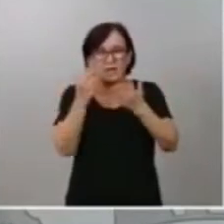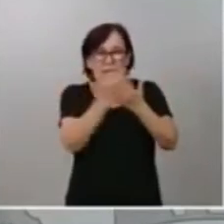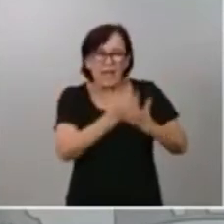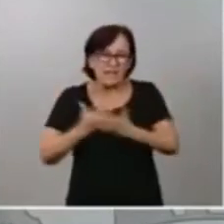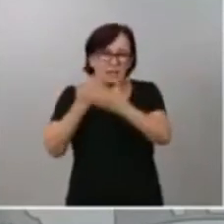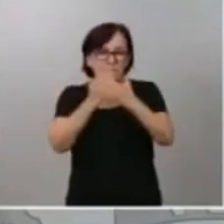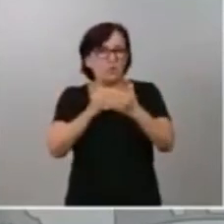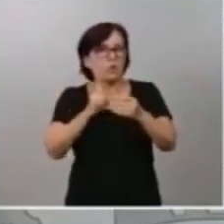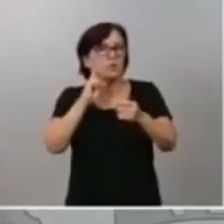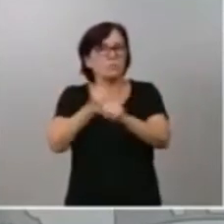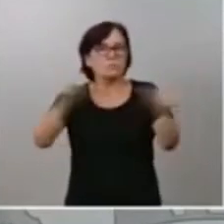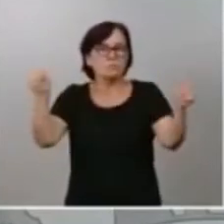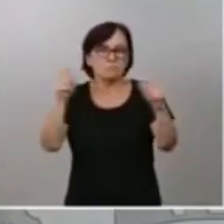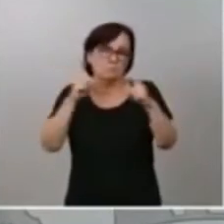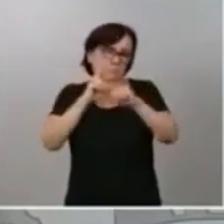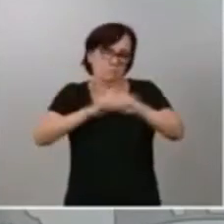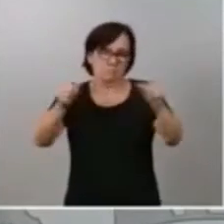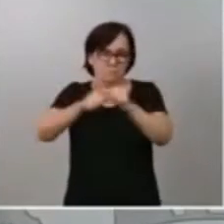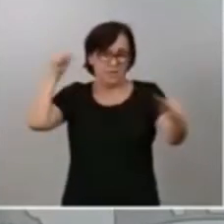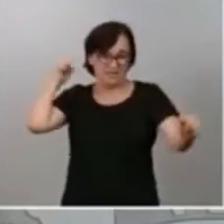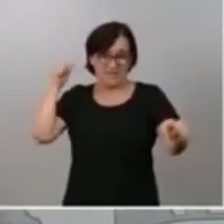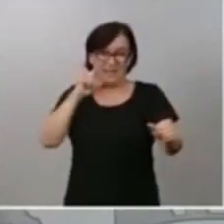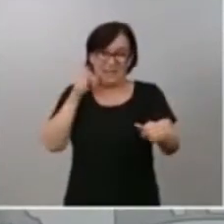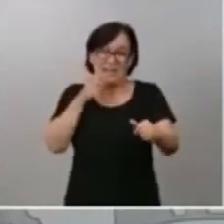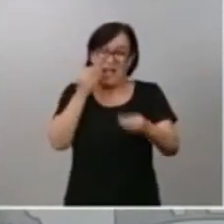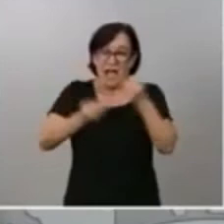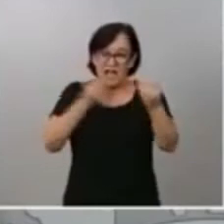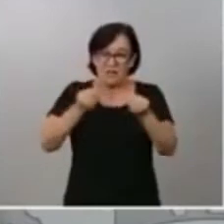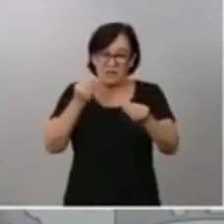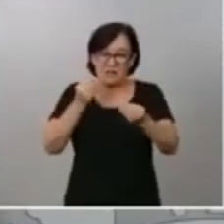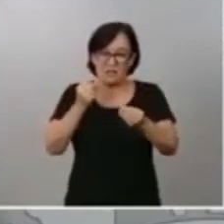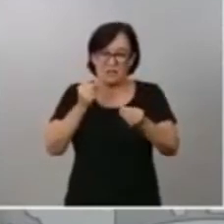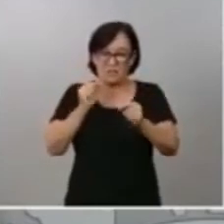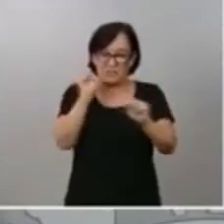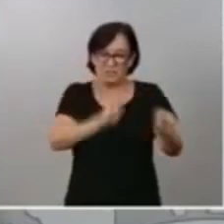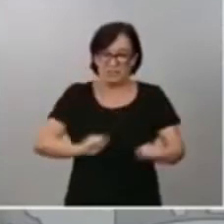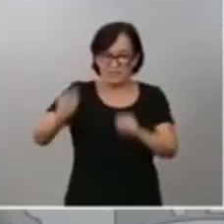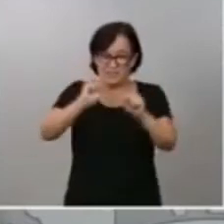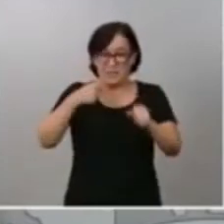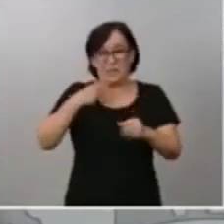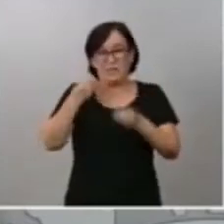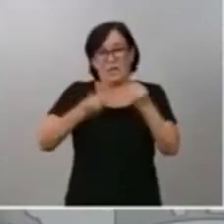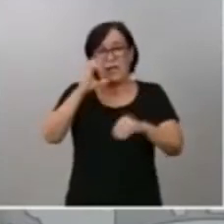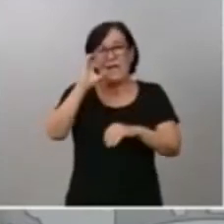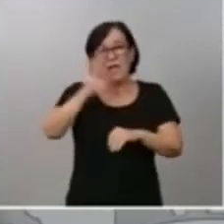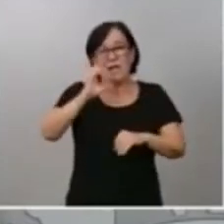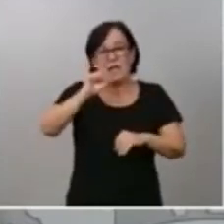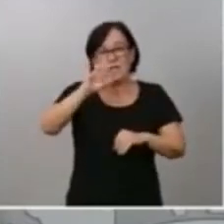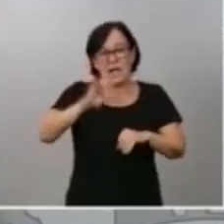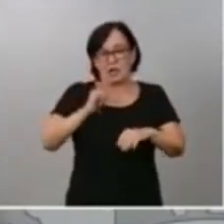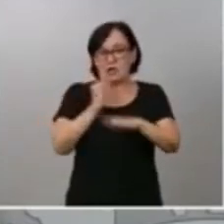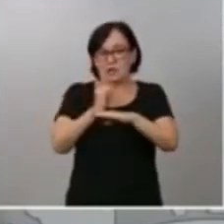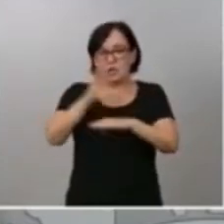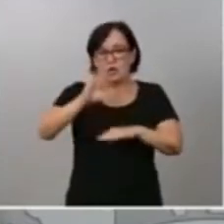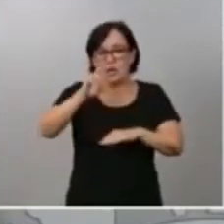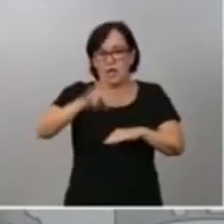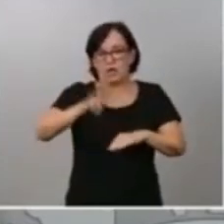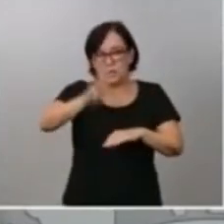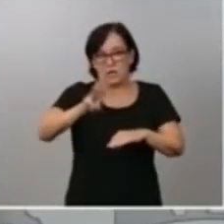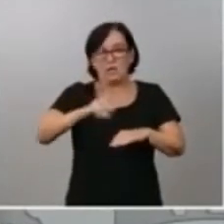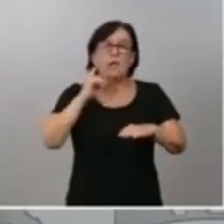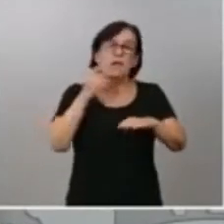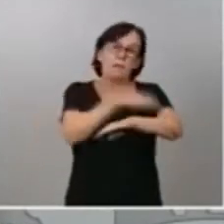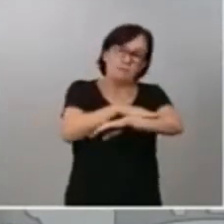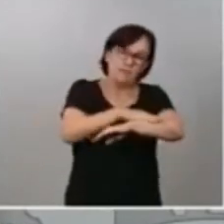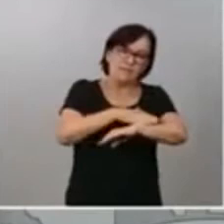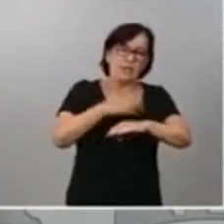el mundo de seroprevalencia que ha liderado el Instituto Carlos III, dependiente del Ministerio de Sanidad y el Ministerio de Ciencia e